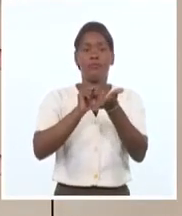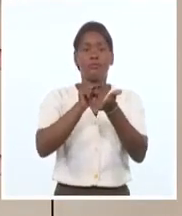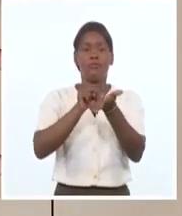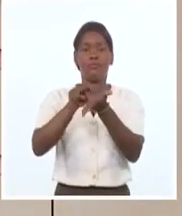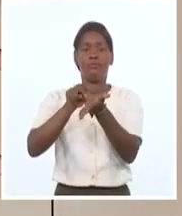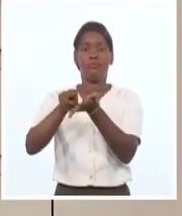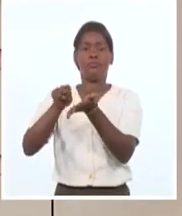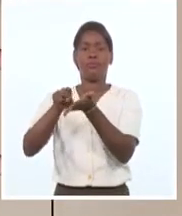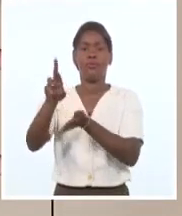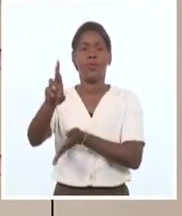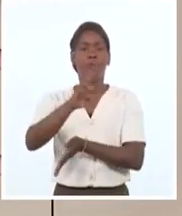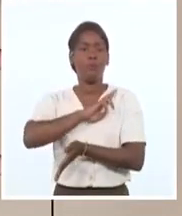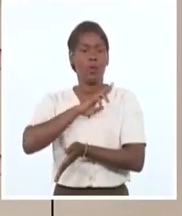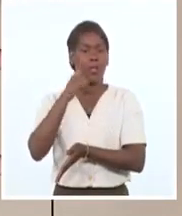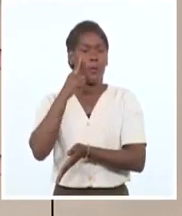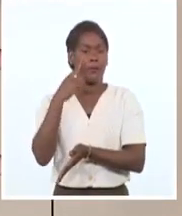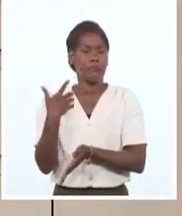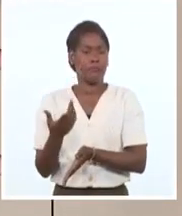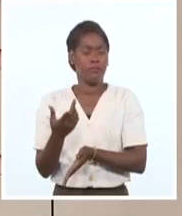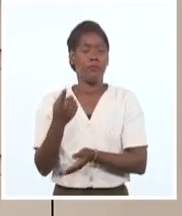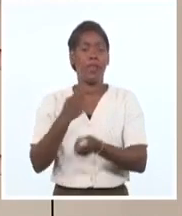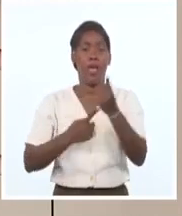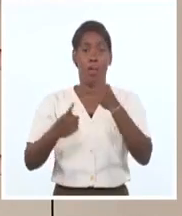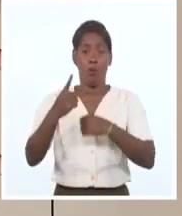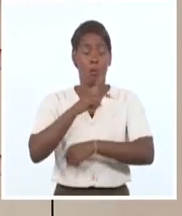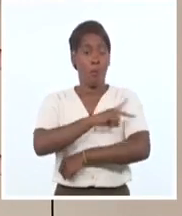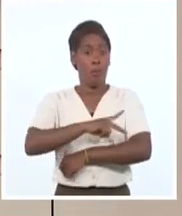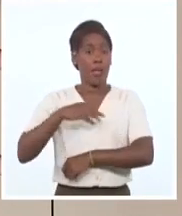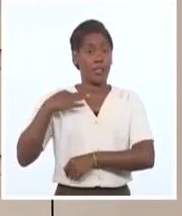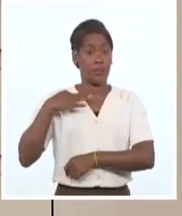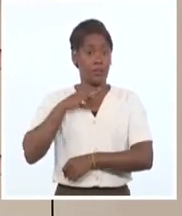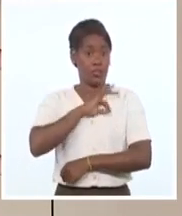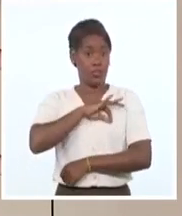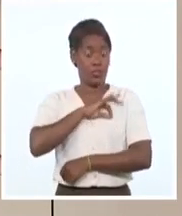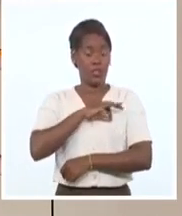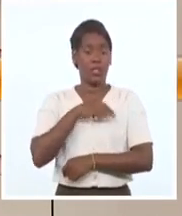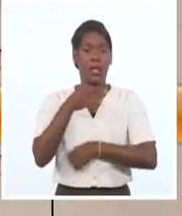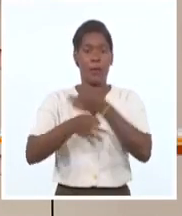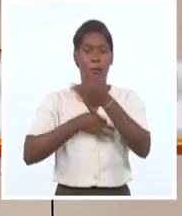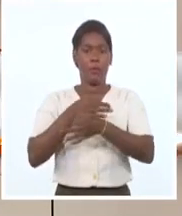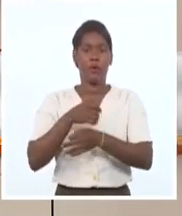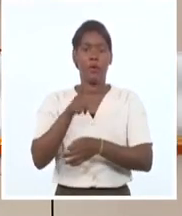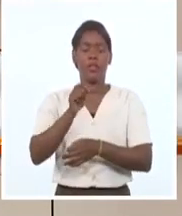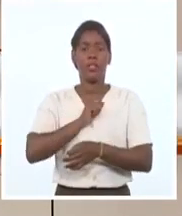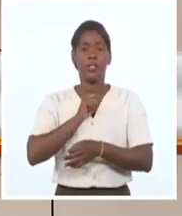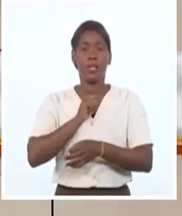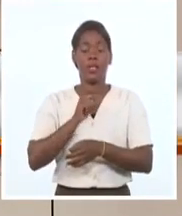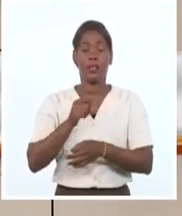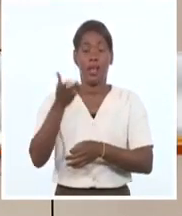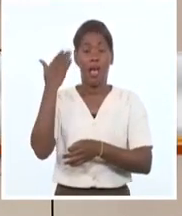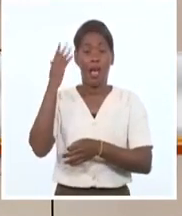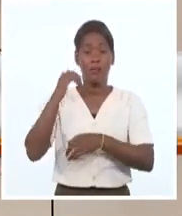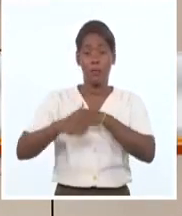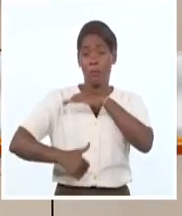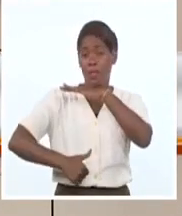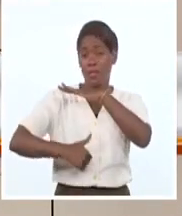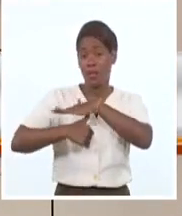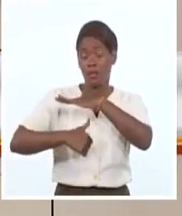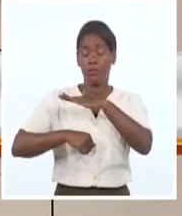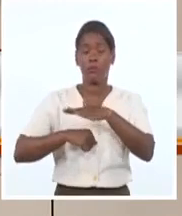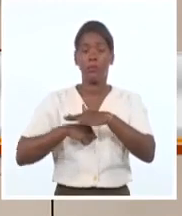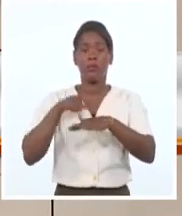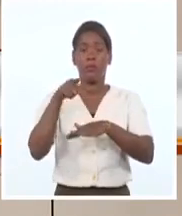de cada 10 chilenos está de acuerdo en que se les realice un juicio político al presidente Sebastián Piñera por su